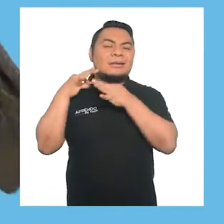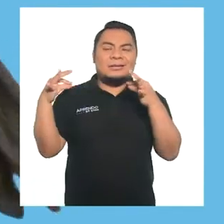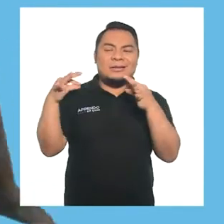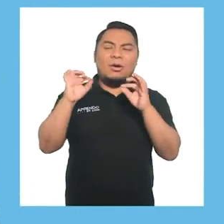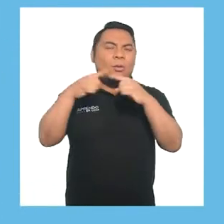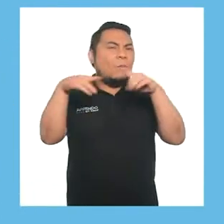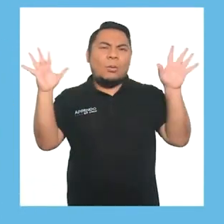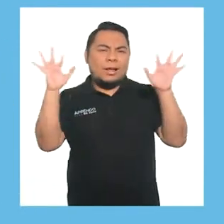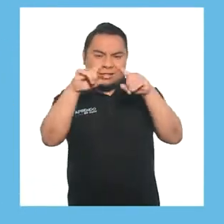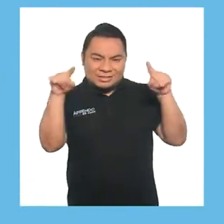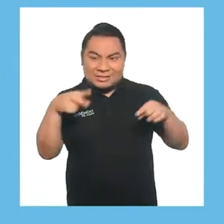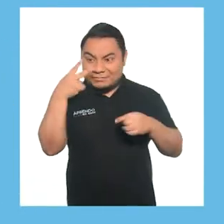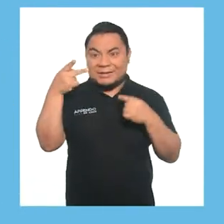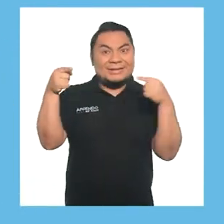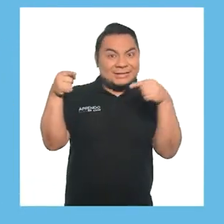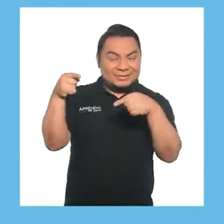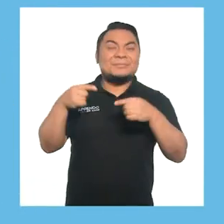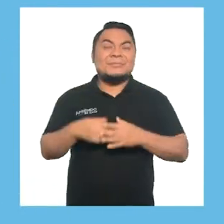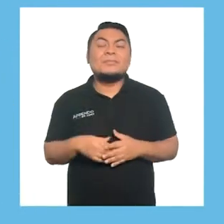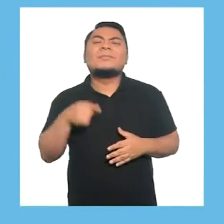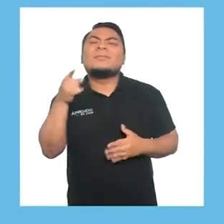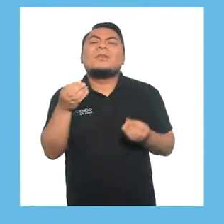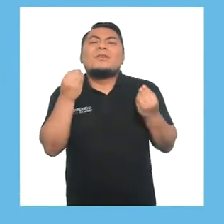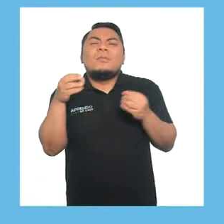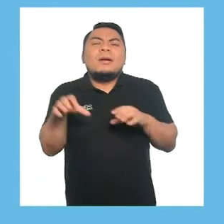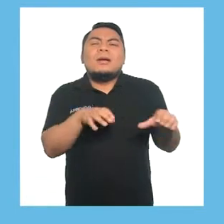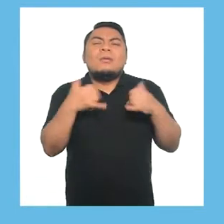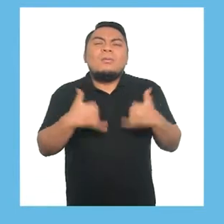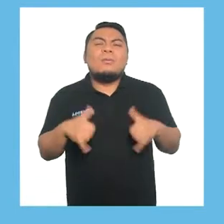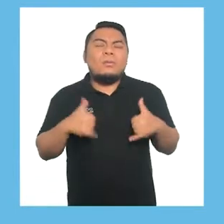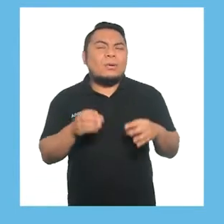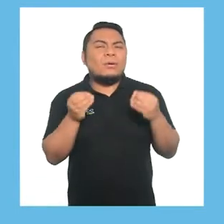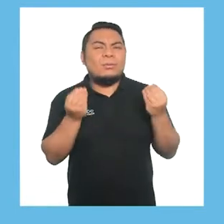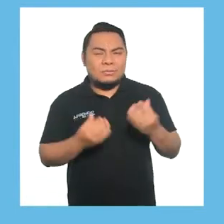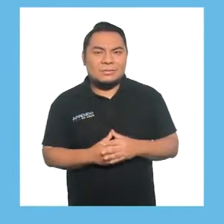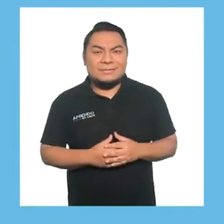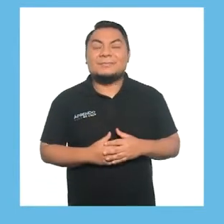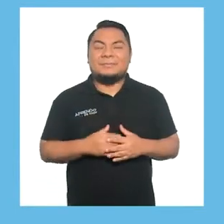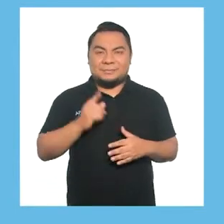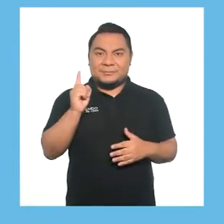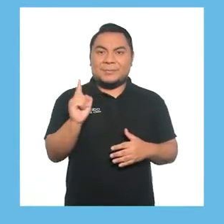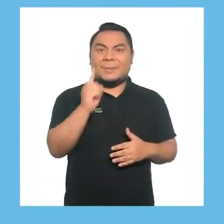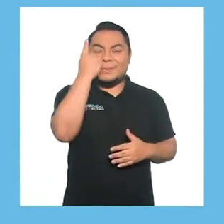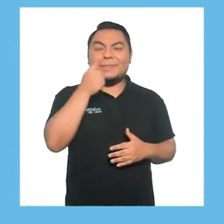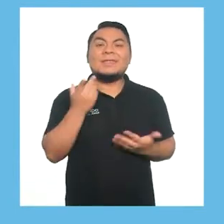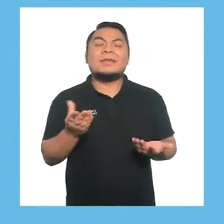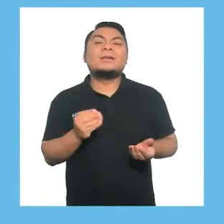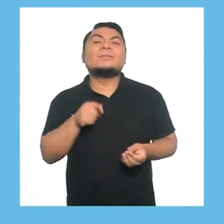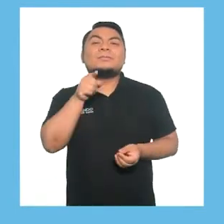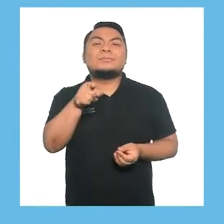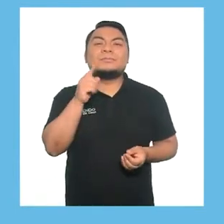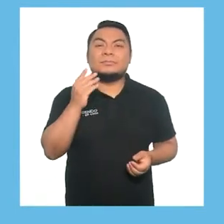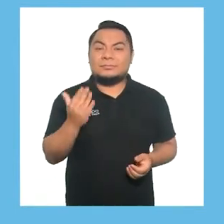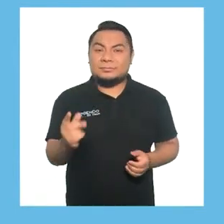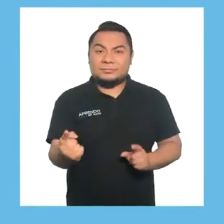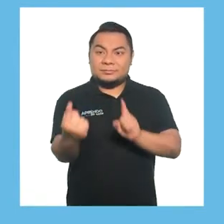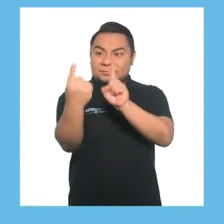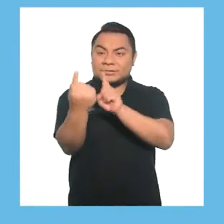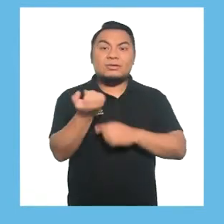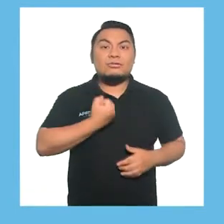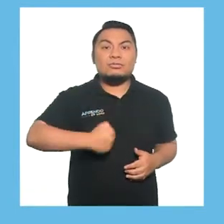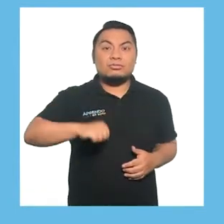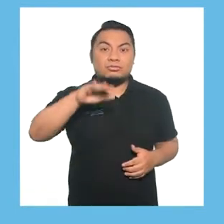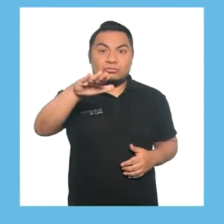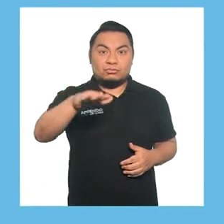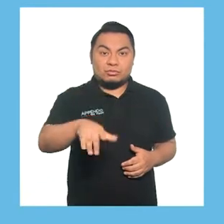Así como estos. Bien, ¿cómo realizaremos el juego? Primero, colócate frente a tu